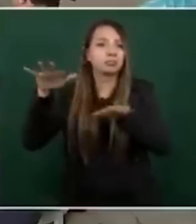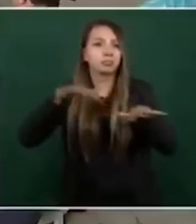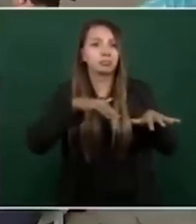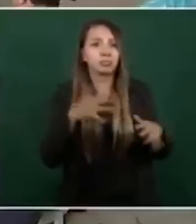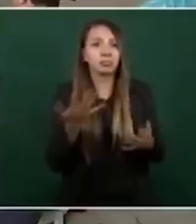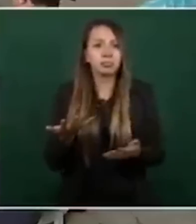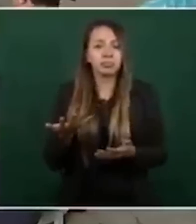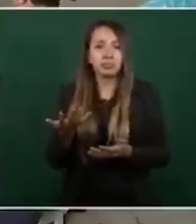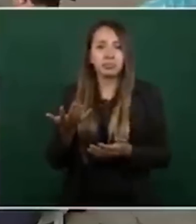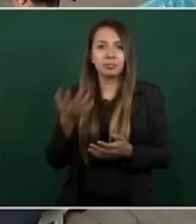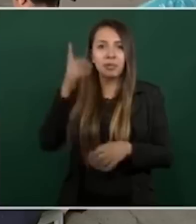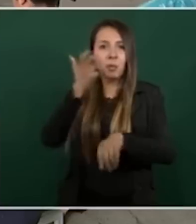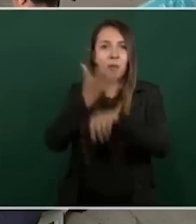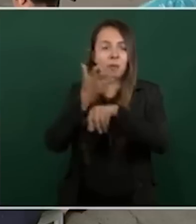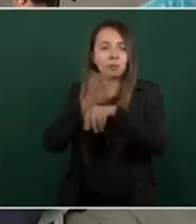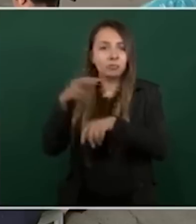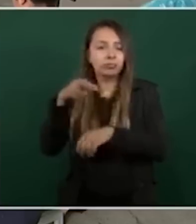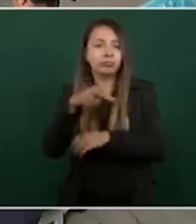en Estados Unidos.